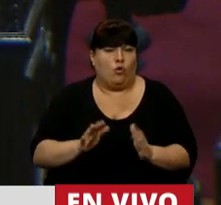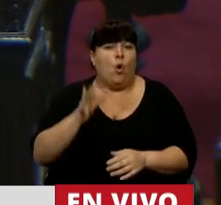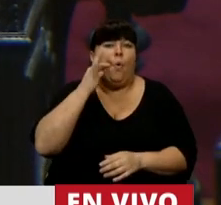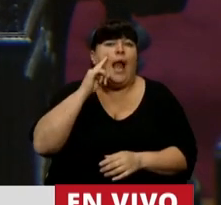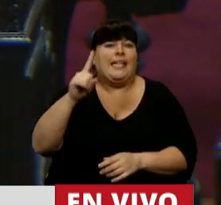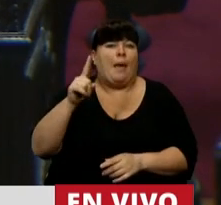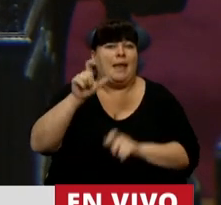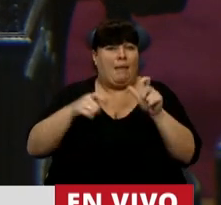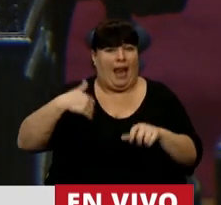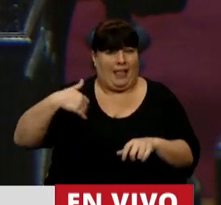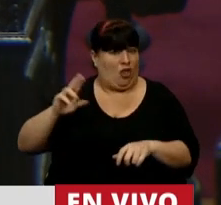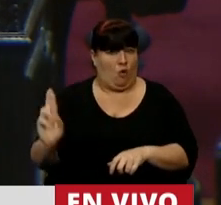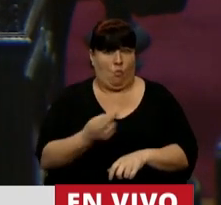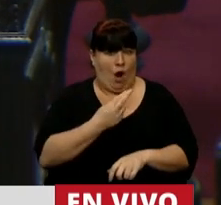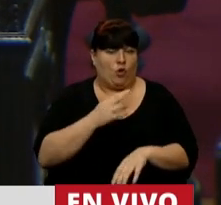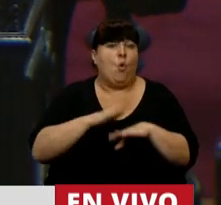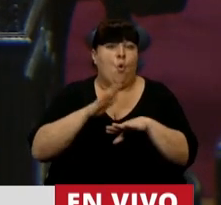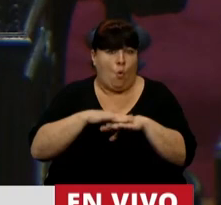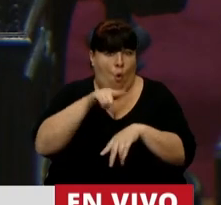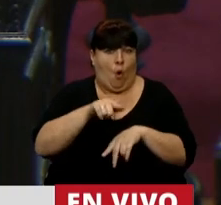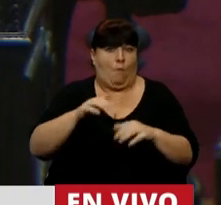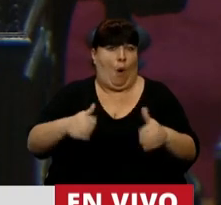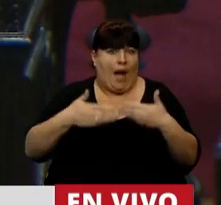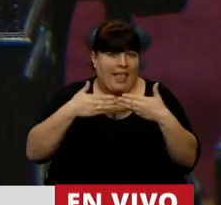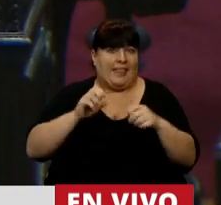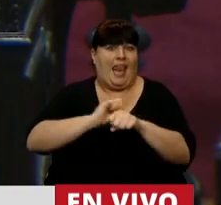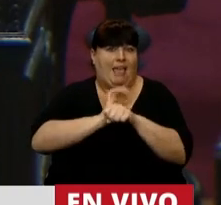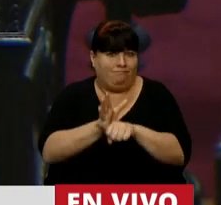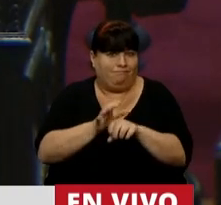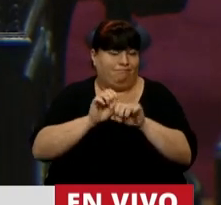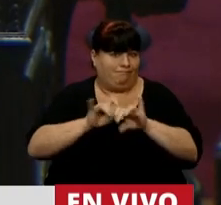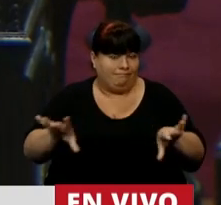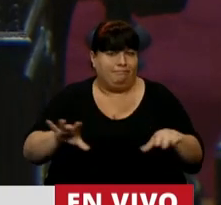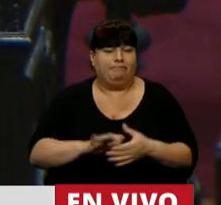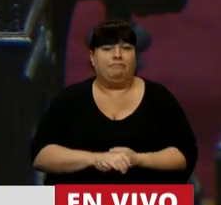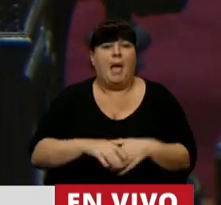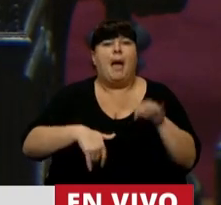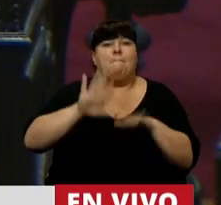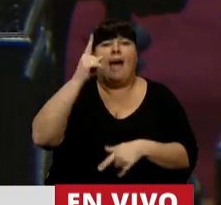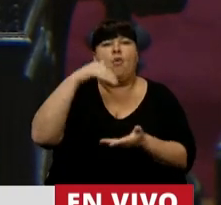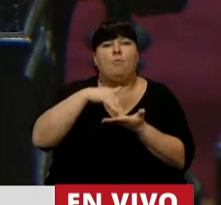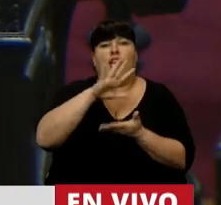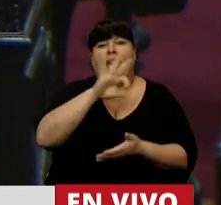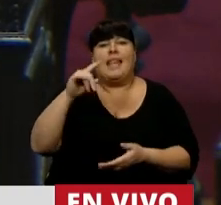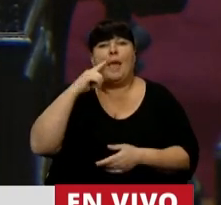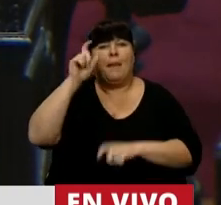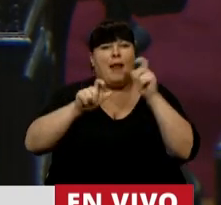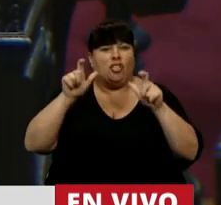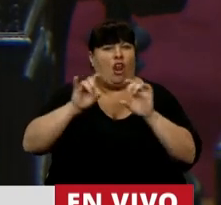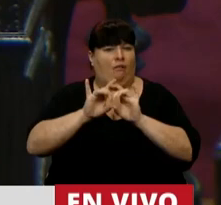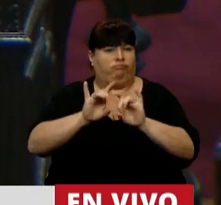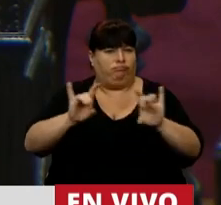40.000 argentinos han muerto producto de esta cuarentena y esta pandemia, más de un millón y medio de personas